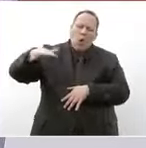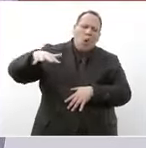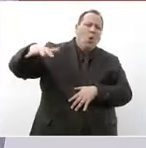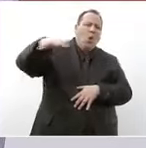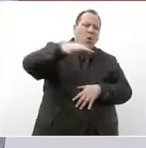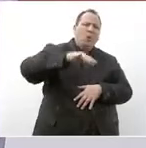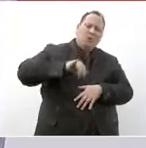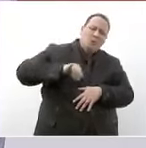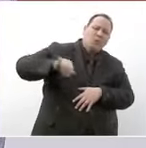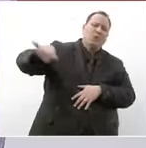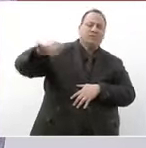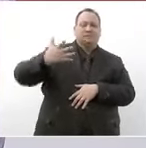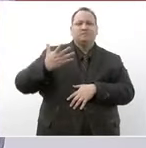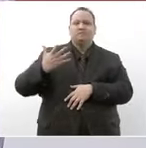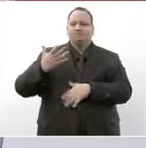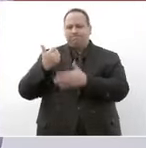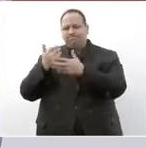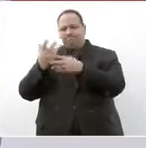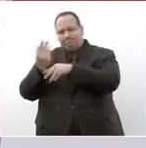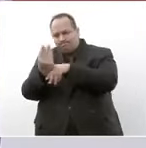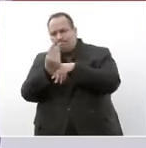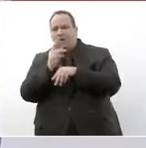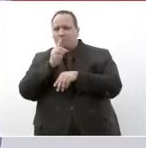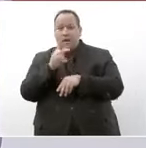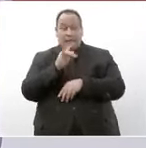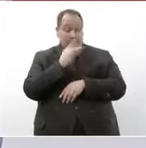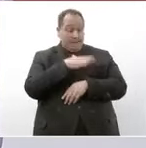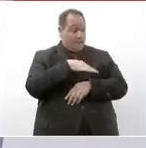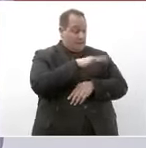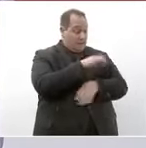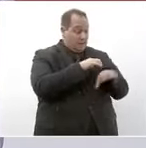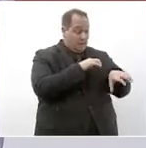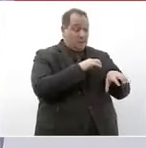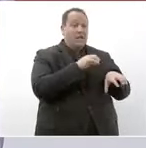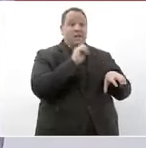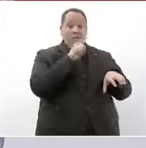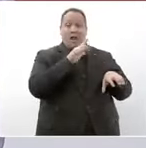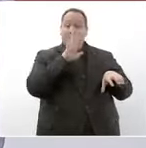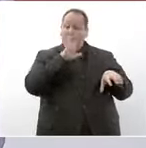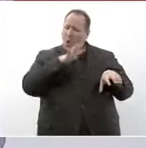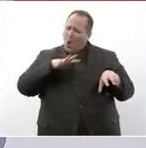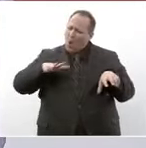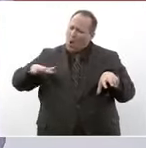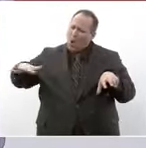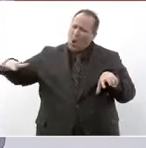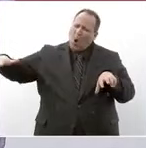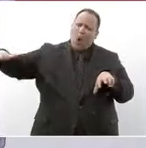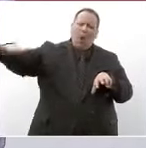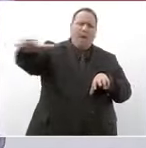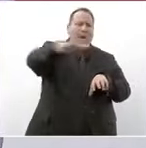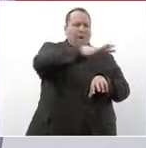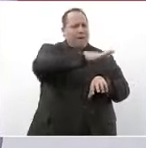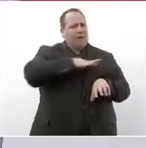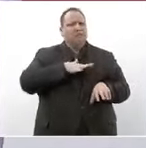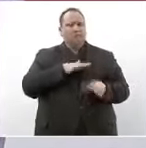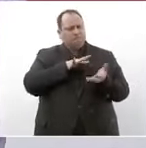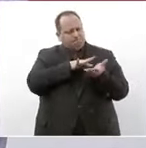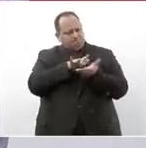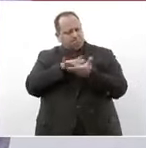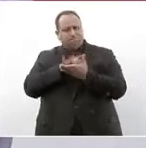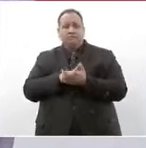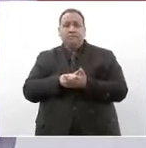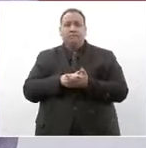populares en Tijuana y en todo Baja California y vamos